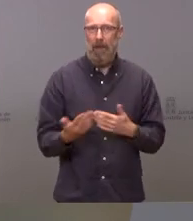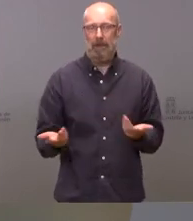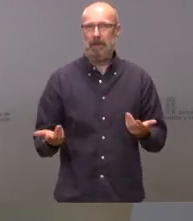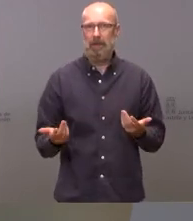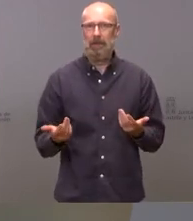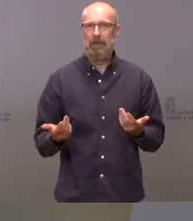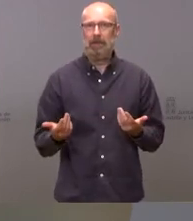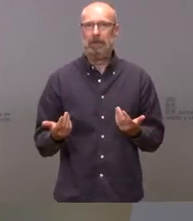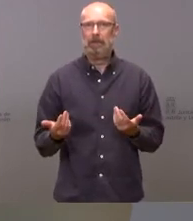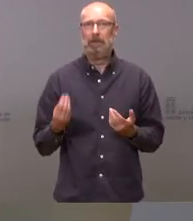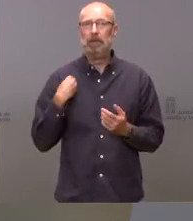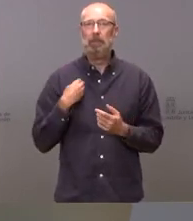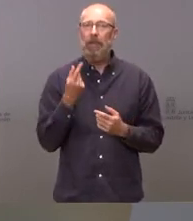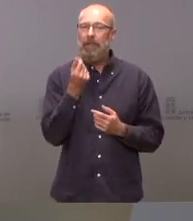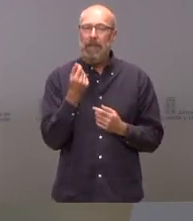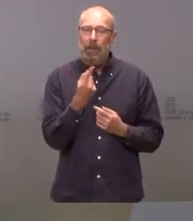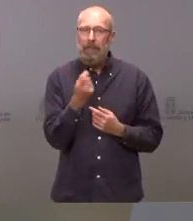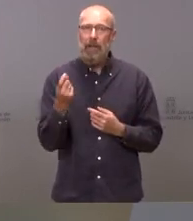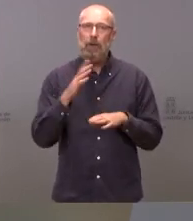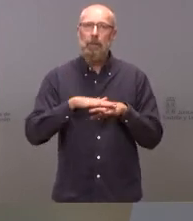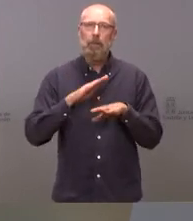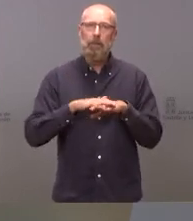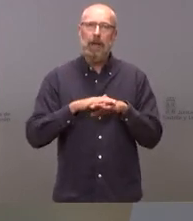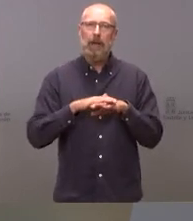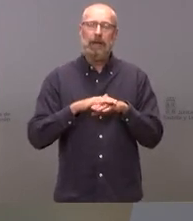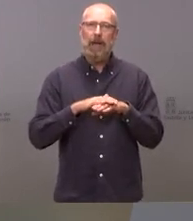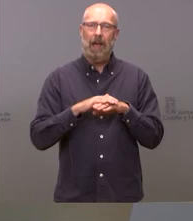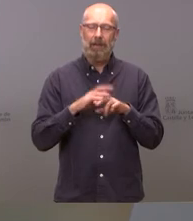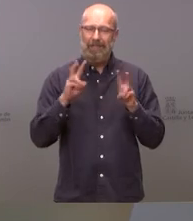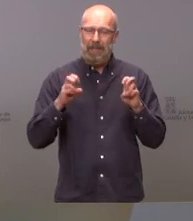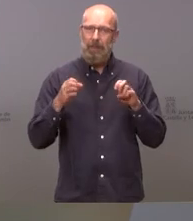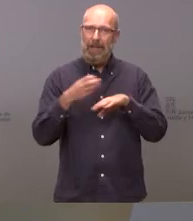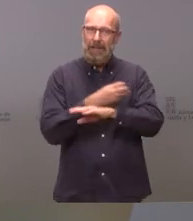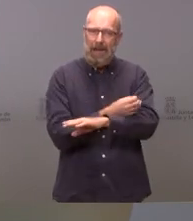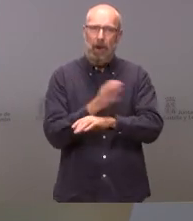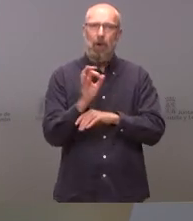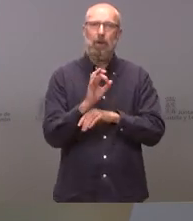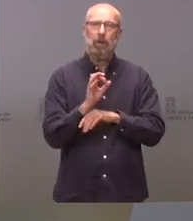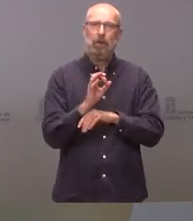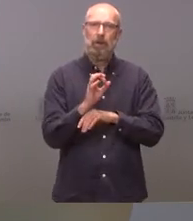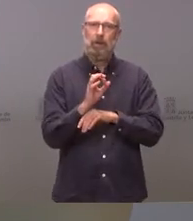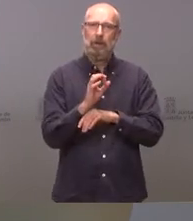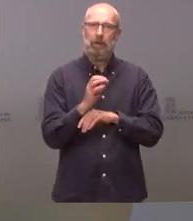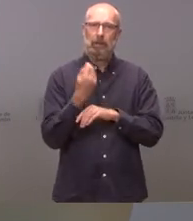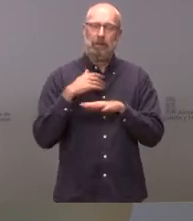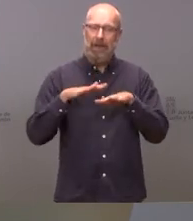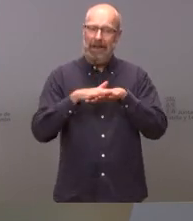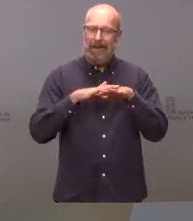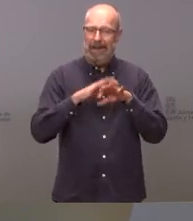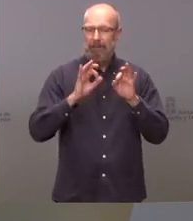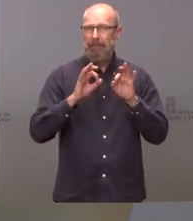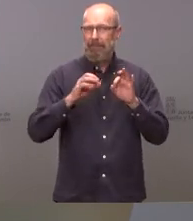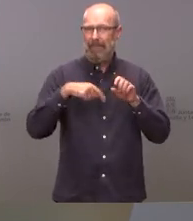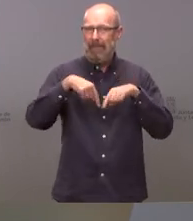las inversiones necesarias para poner las líneas ferroviarias en orden de marcha de la red transopera de transportes